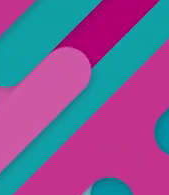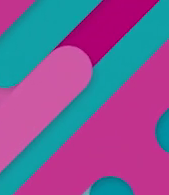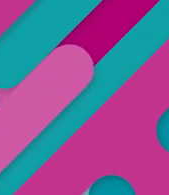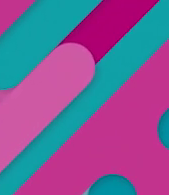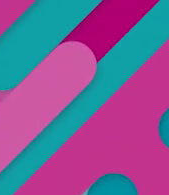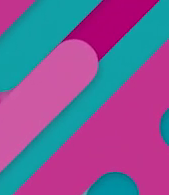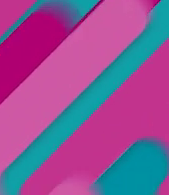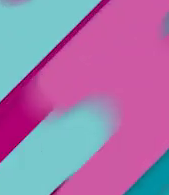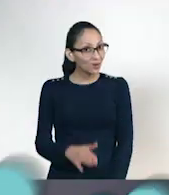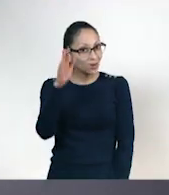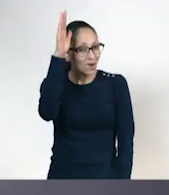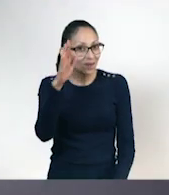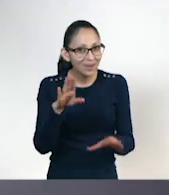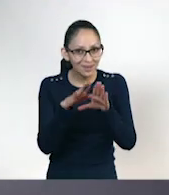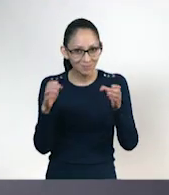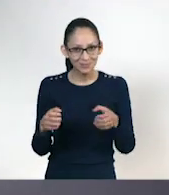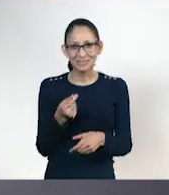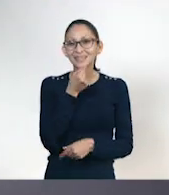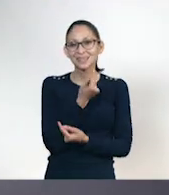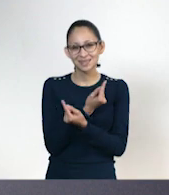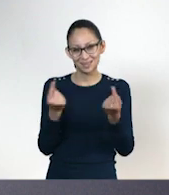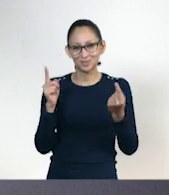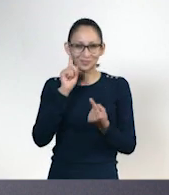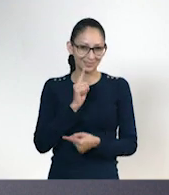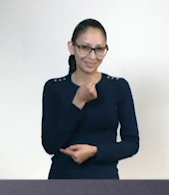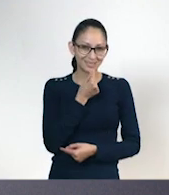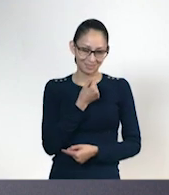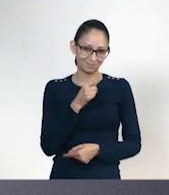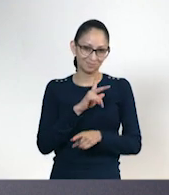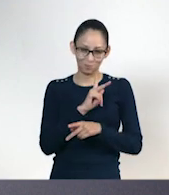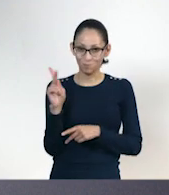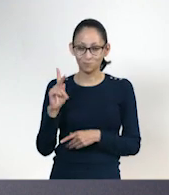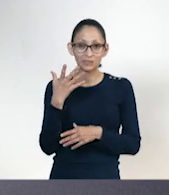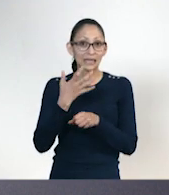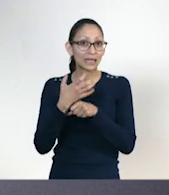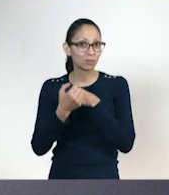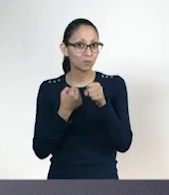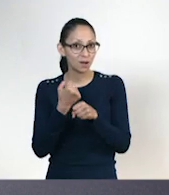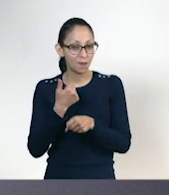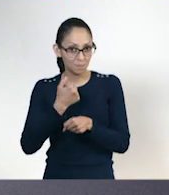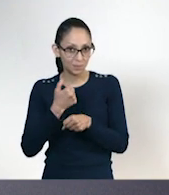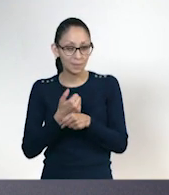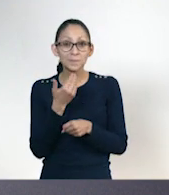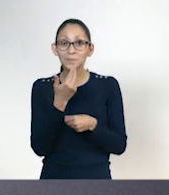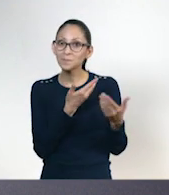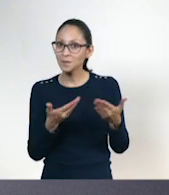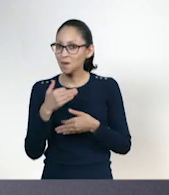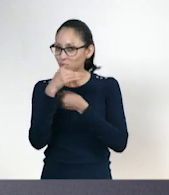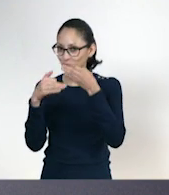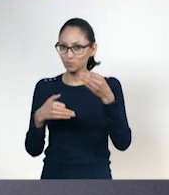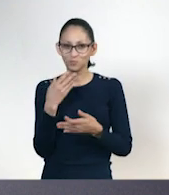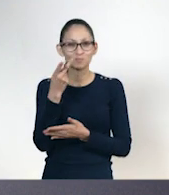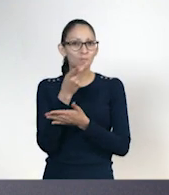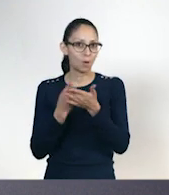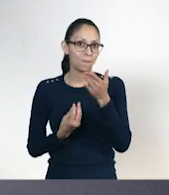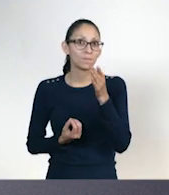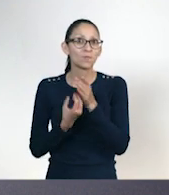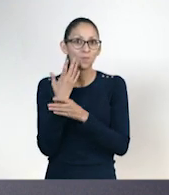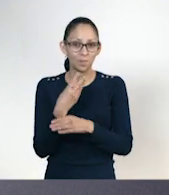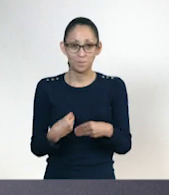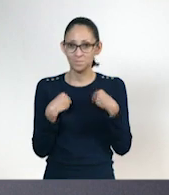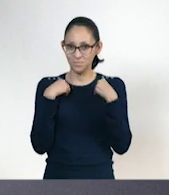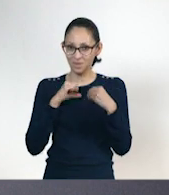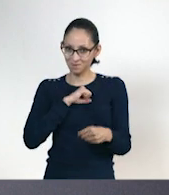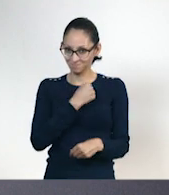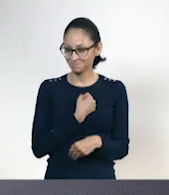¡Hola! ¿Cómo están niños y niñas de quinto y sexto grado? Espero que estén muy bien. Bienvenidos y bienvenidas a un programa más de vida saludable.